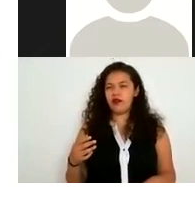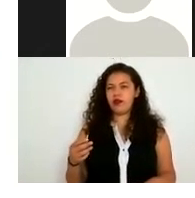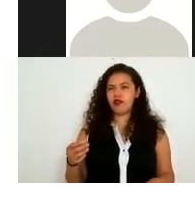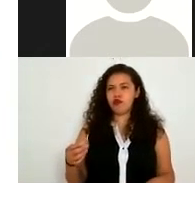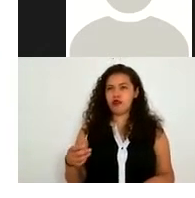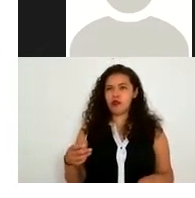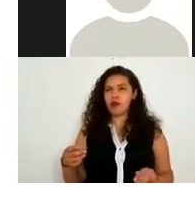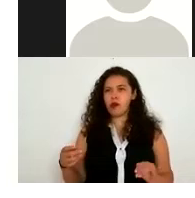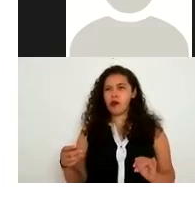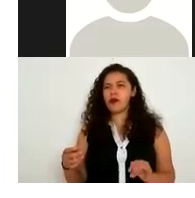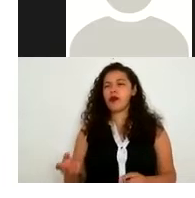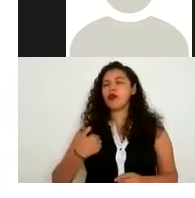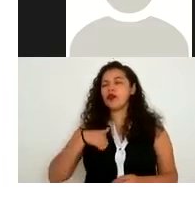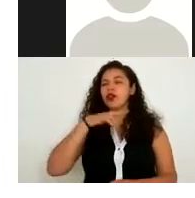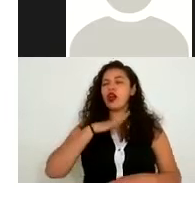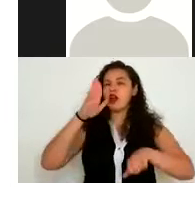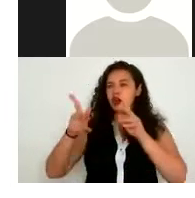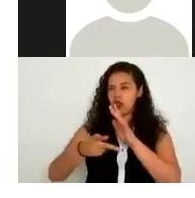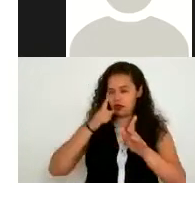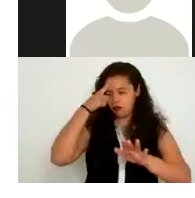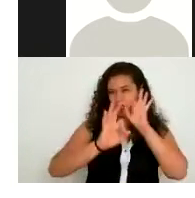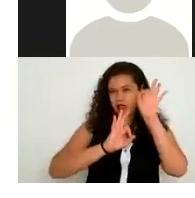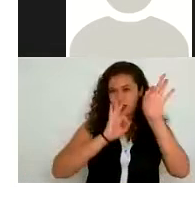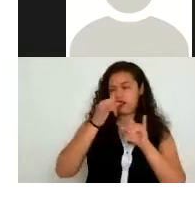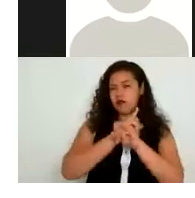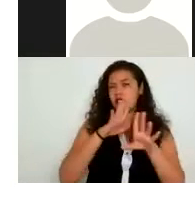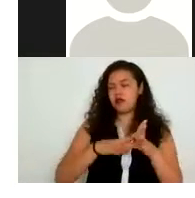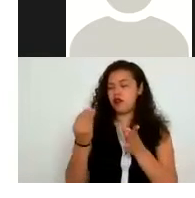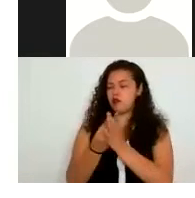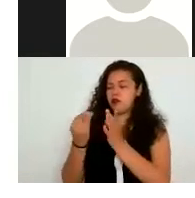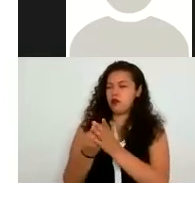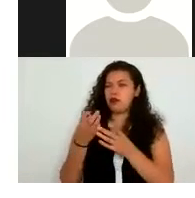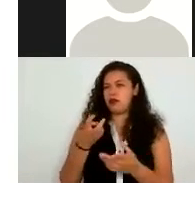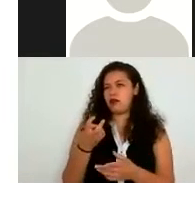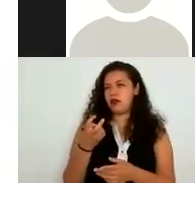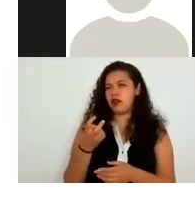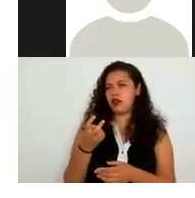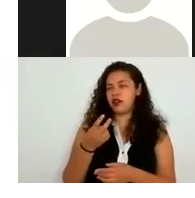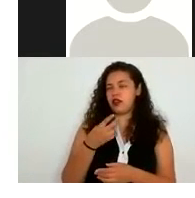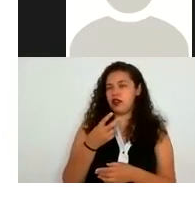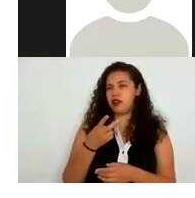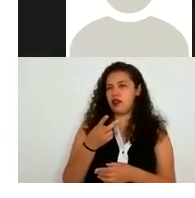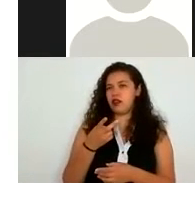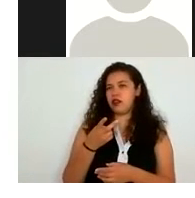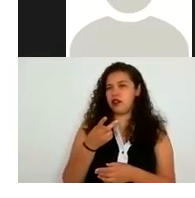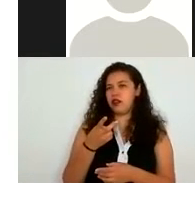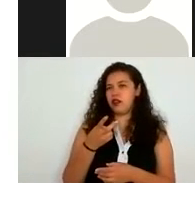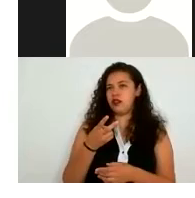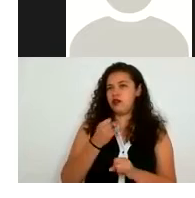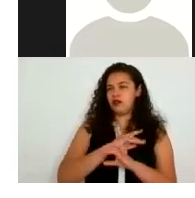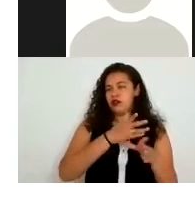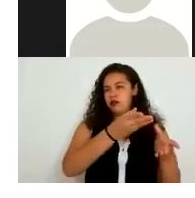tratamiento todos los datos personales a los cuales pues se nos están proporcionando y hay que también cuidar el tema